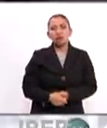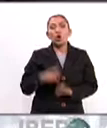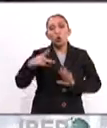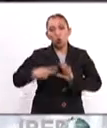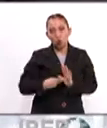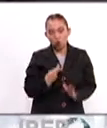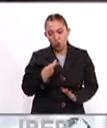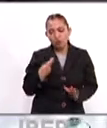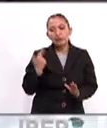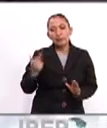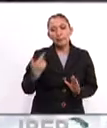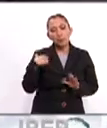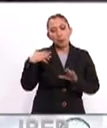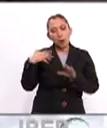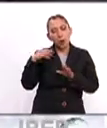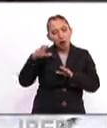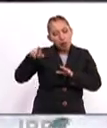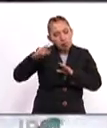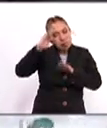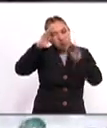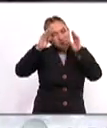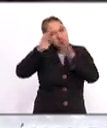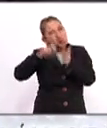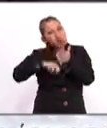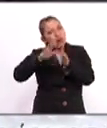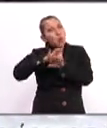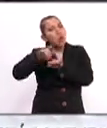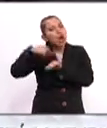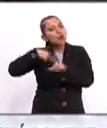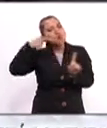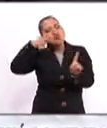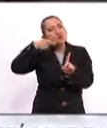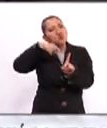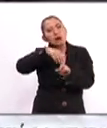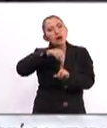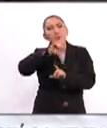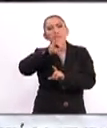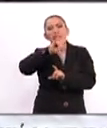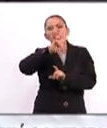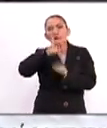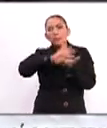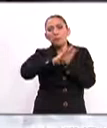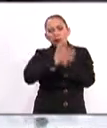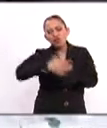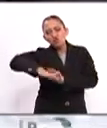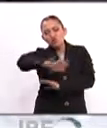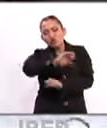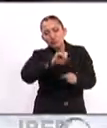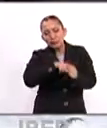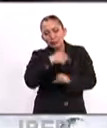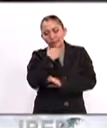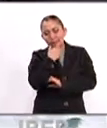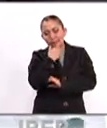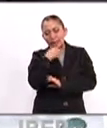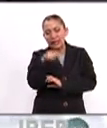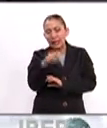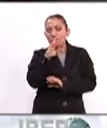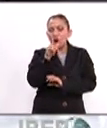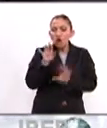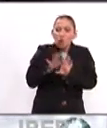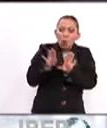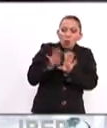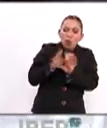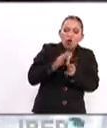volvimos a retomar y a repensar cuál es nuestra misión, esa misión de transformar la sociedad. Y la mejor